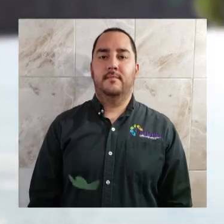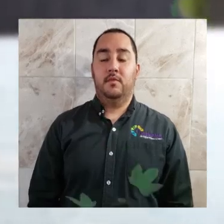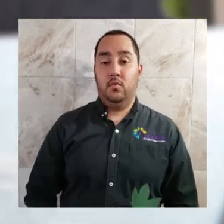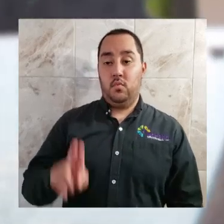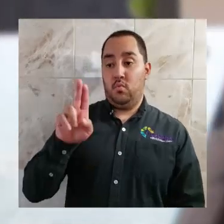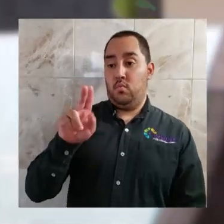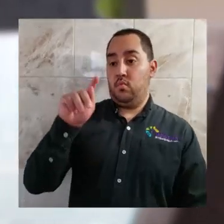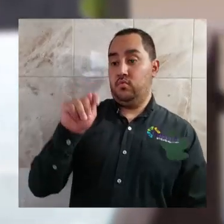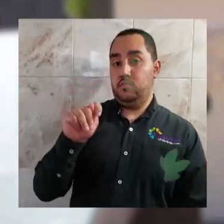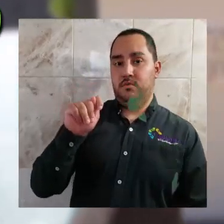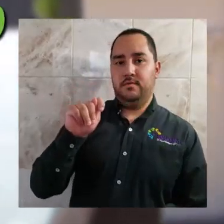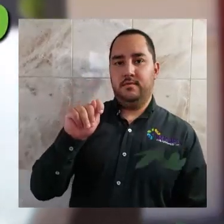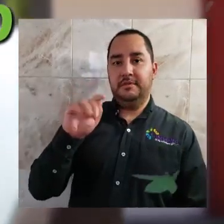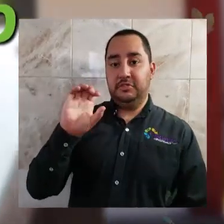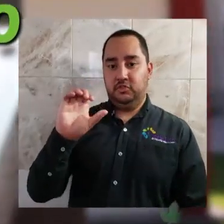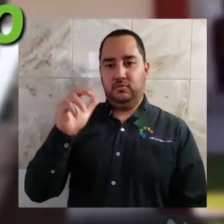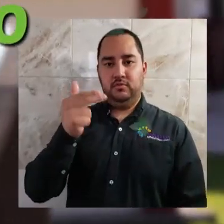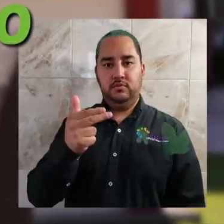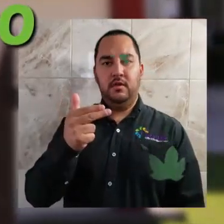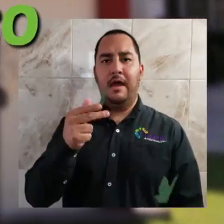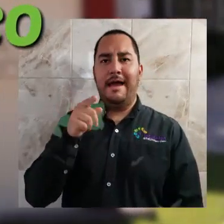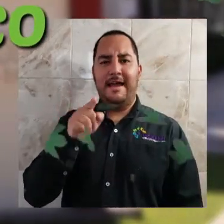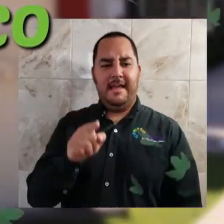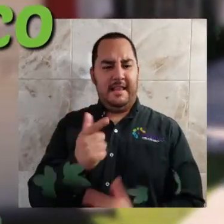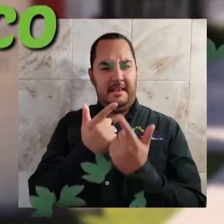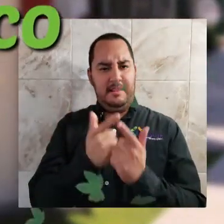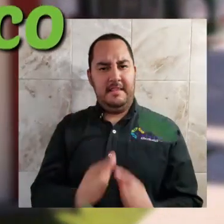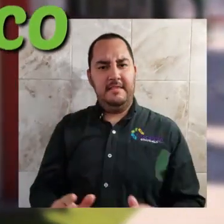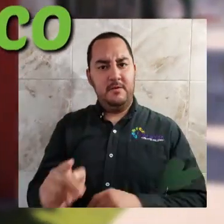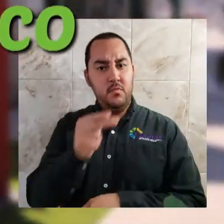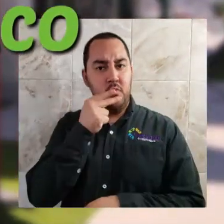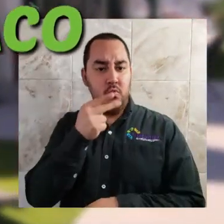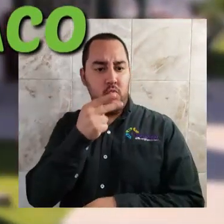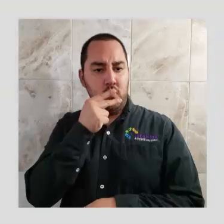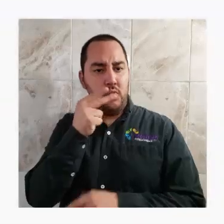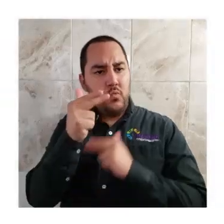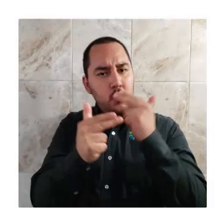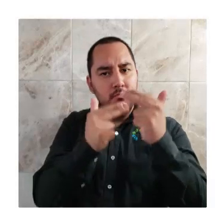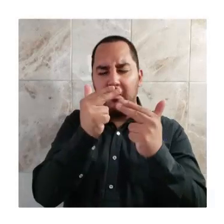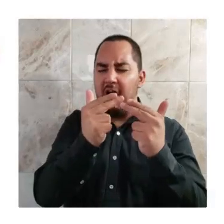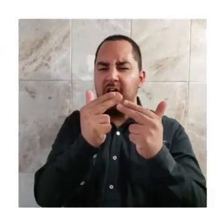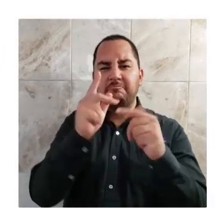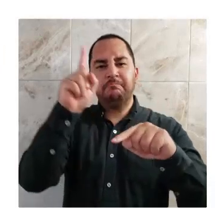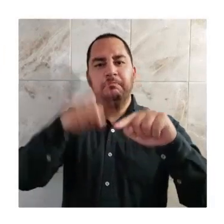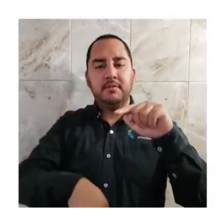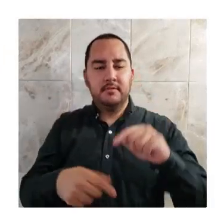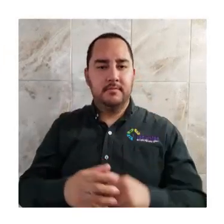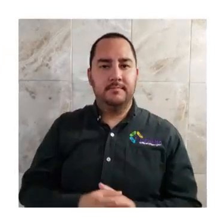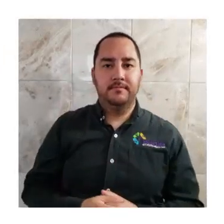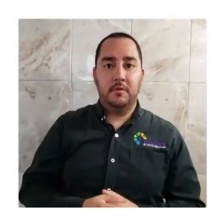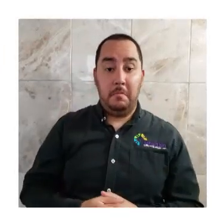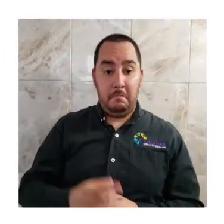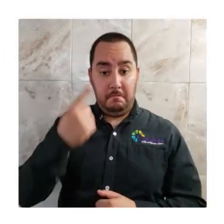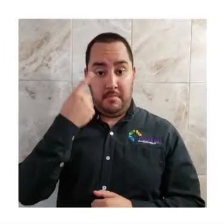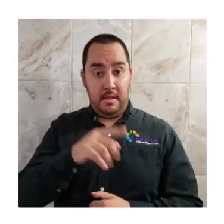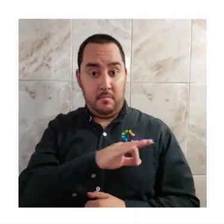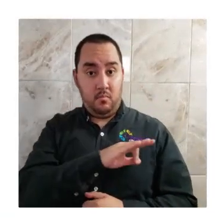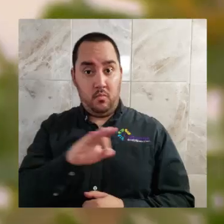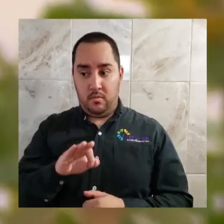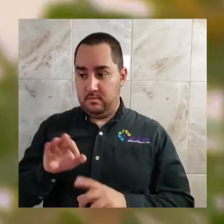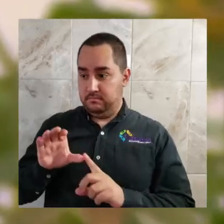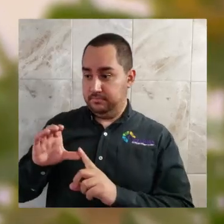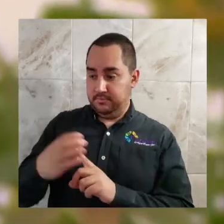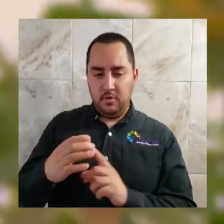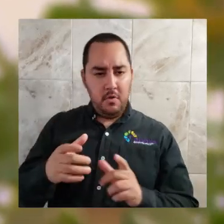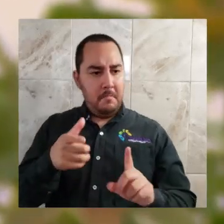UTECH, Universidad 100% Libre de Humo de Tabaco. La Comisión Federal para la Protección